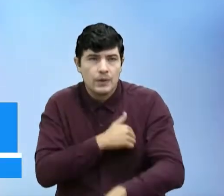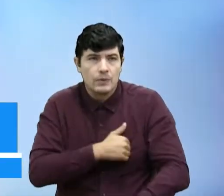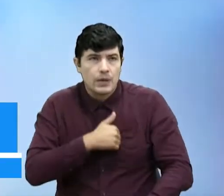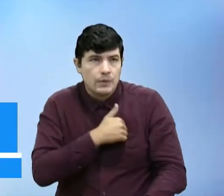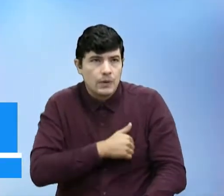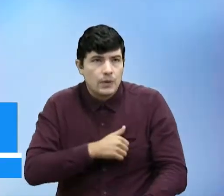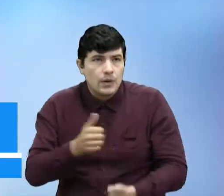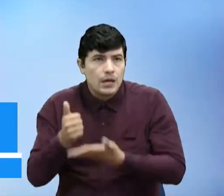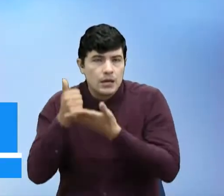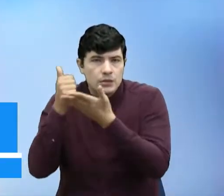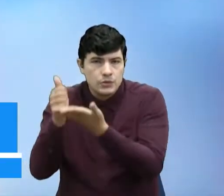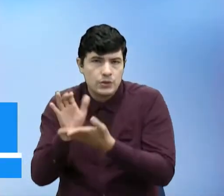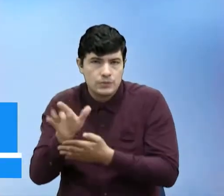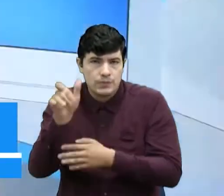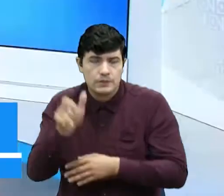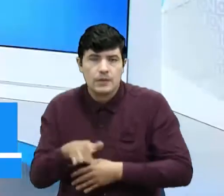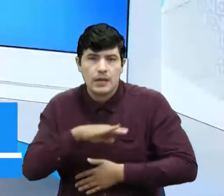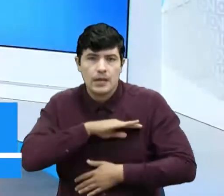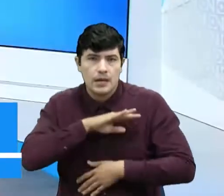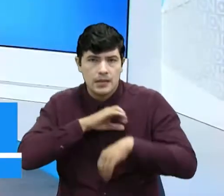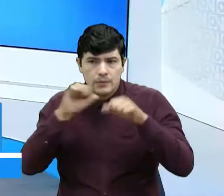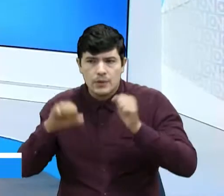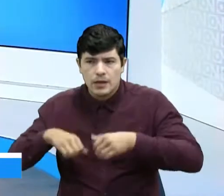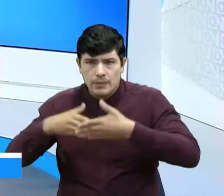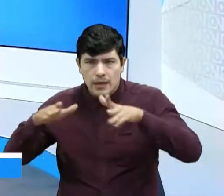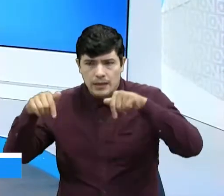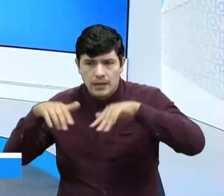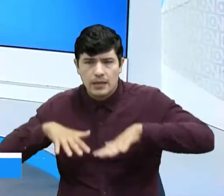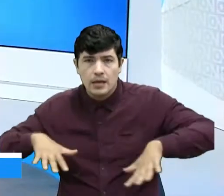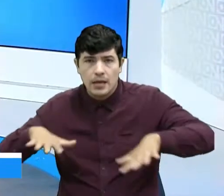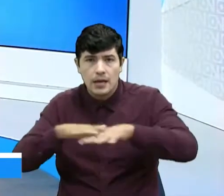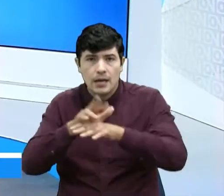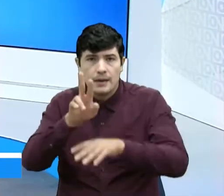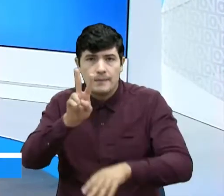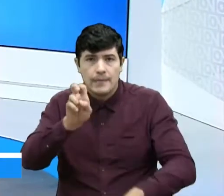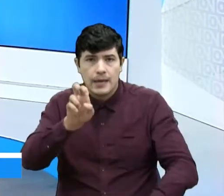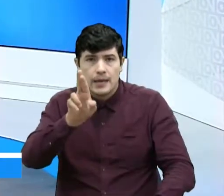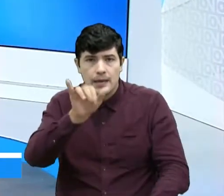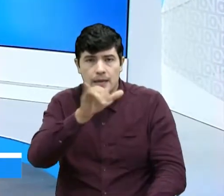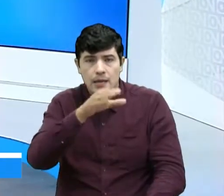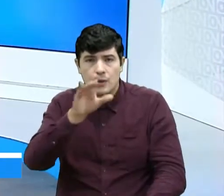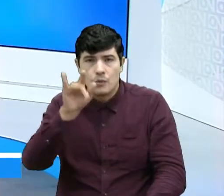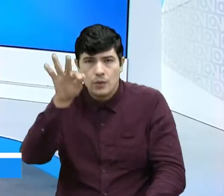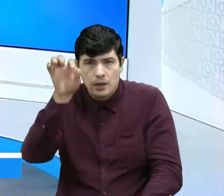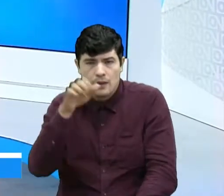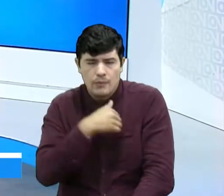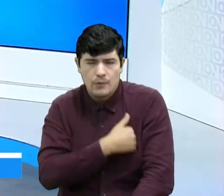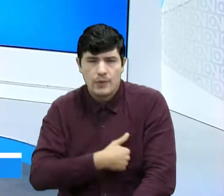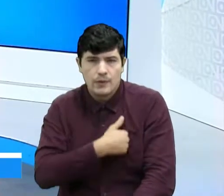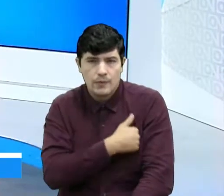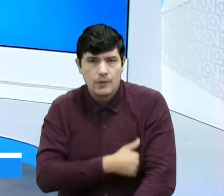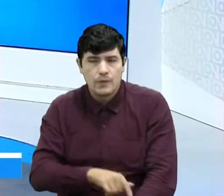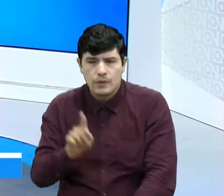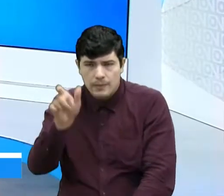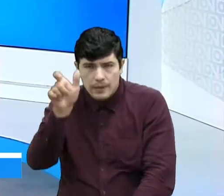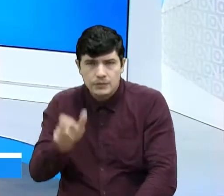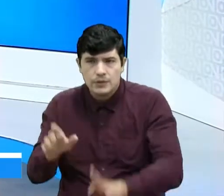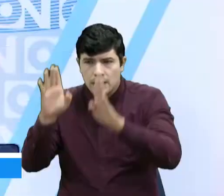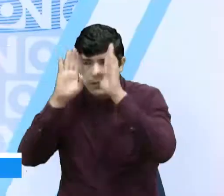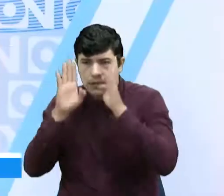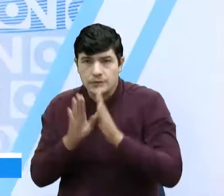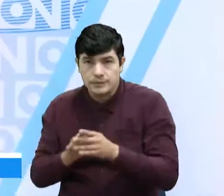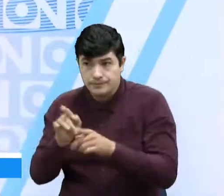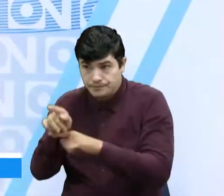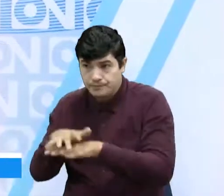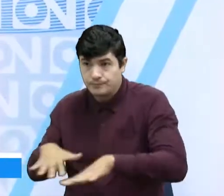alcaldía inmediatamente para abrir paso aquí en la vereda Vericute. Por favor, que alguien nos escuche. Y de la vereda